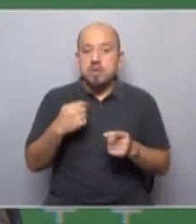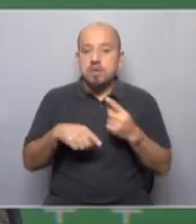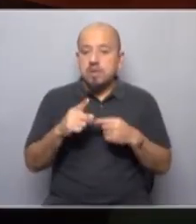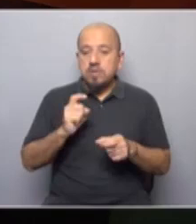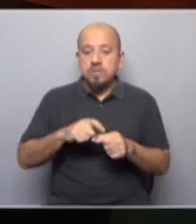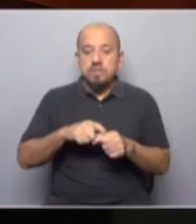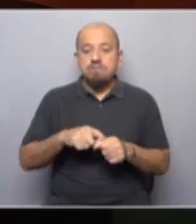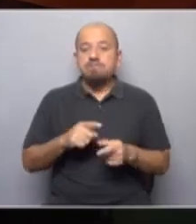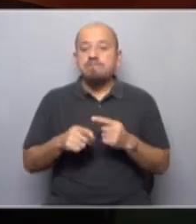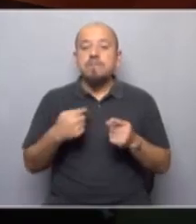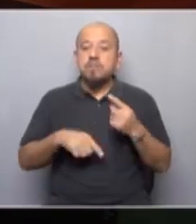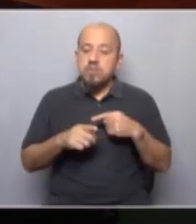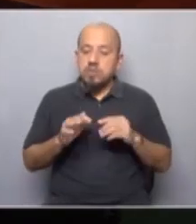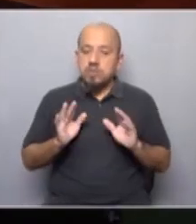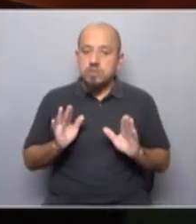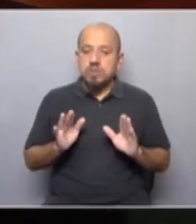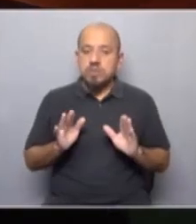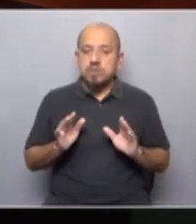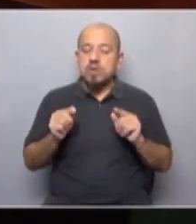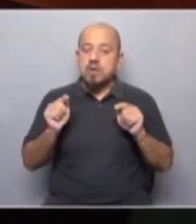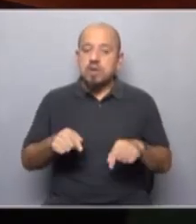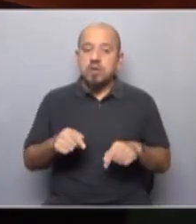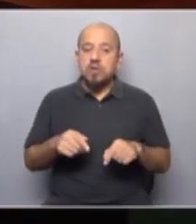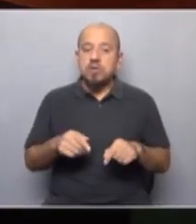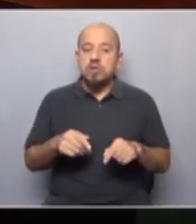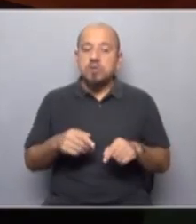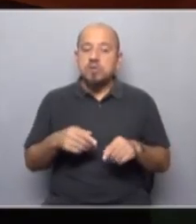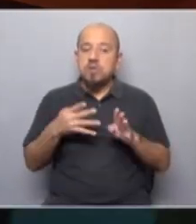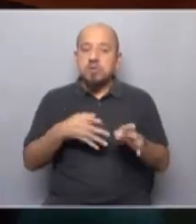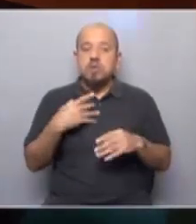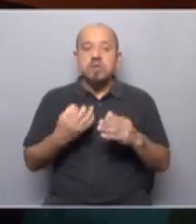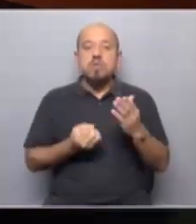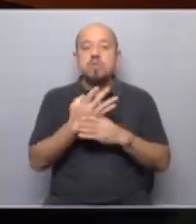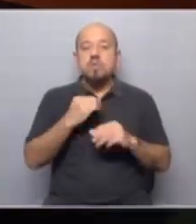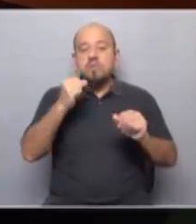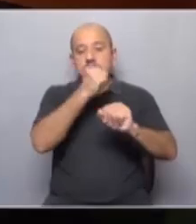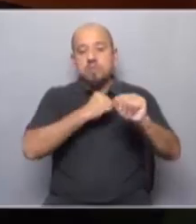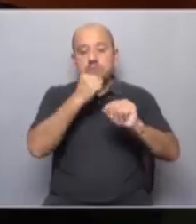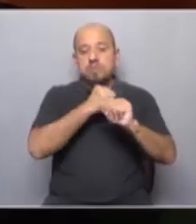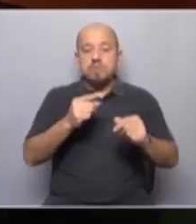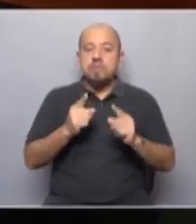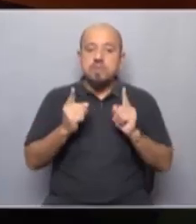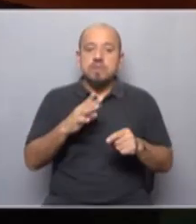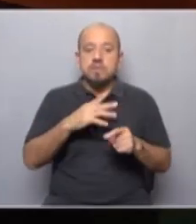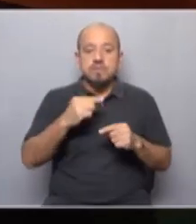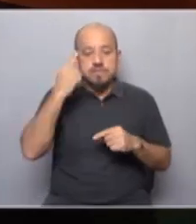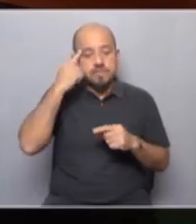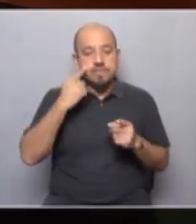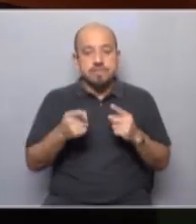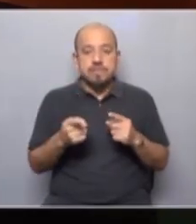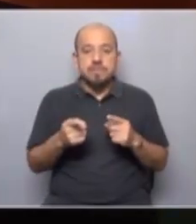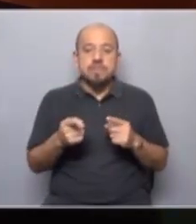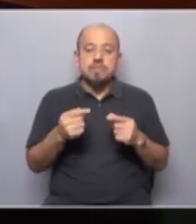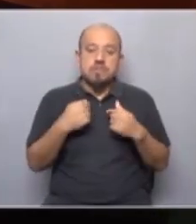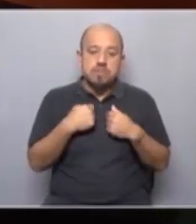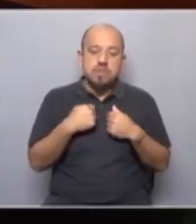uno arranque solo entonces está este desafío por las nuevas tecnologías también hay que pensar muy bien allí y yo